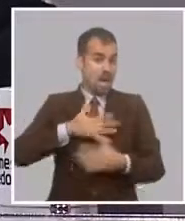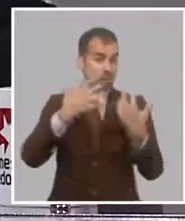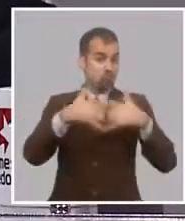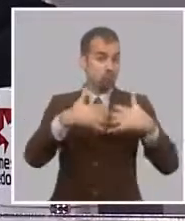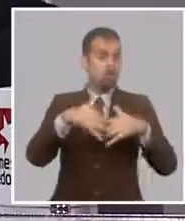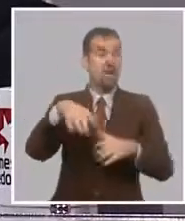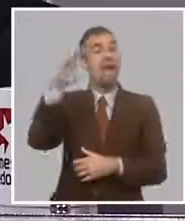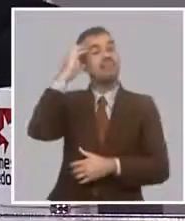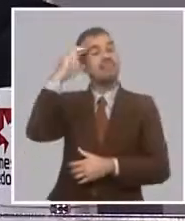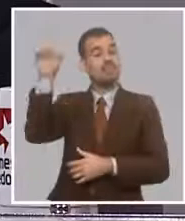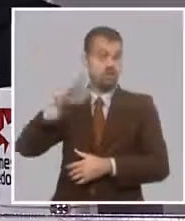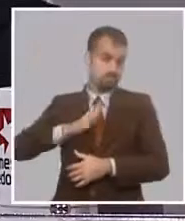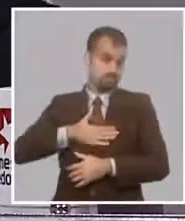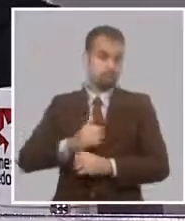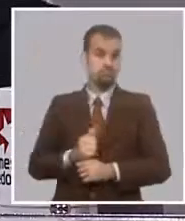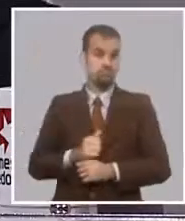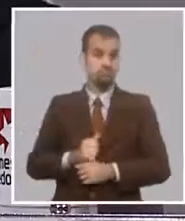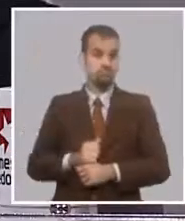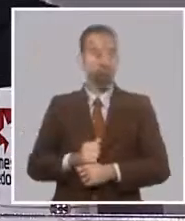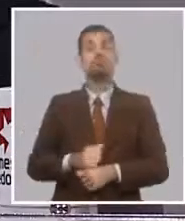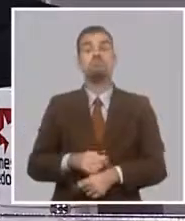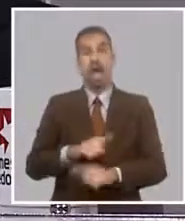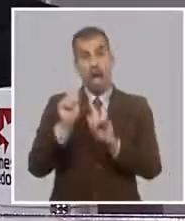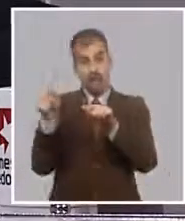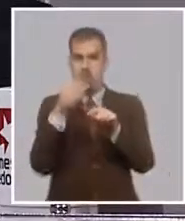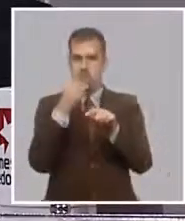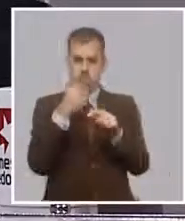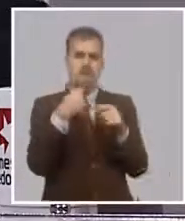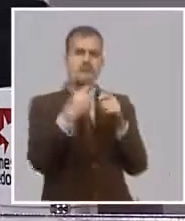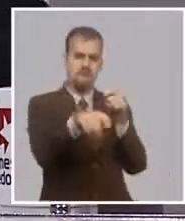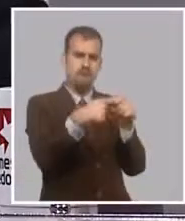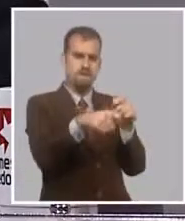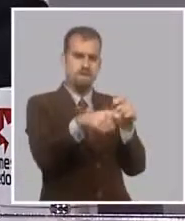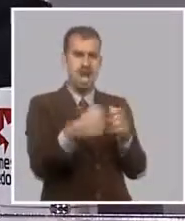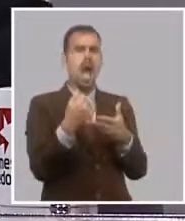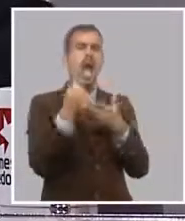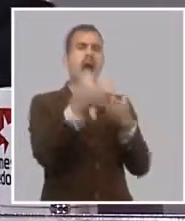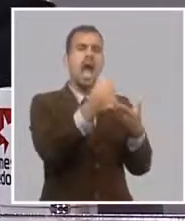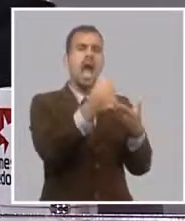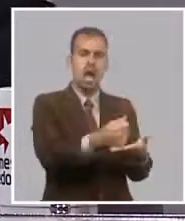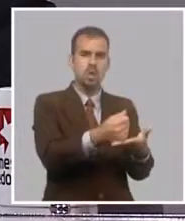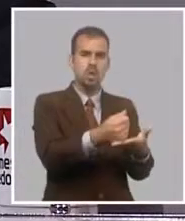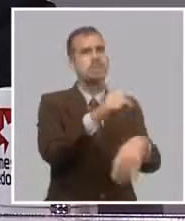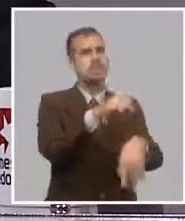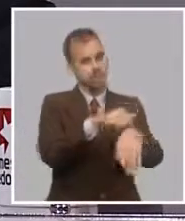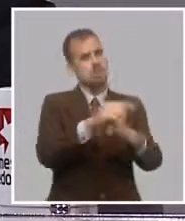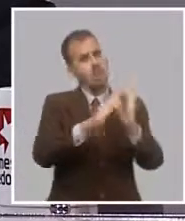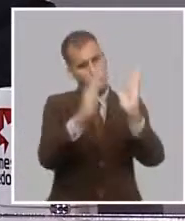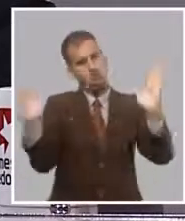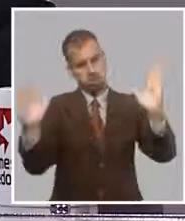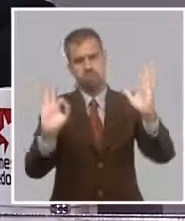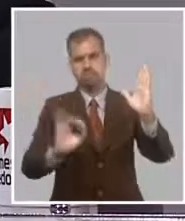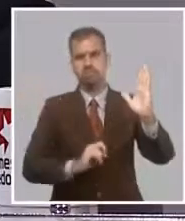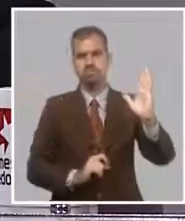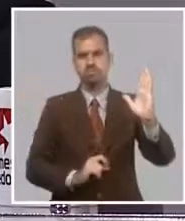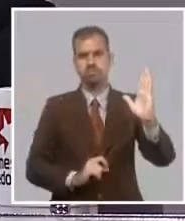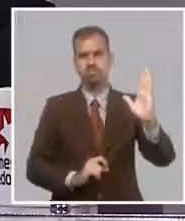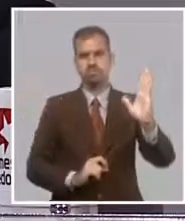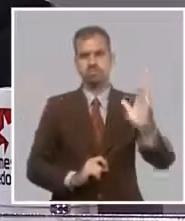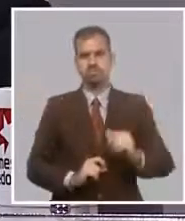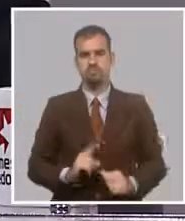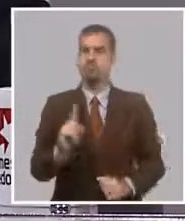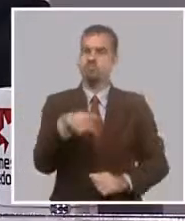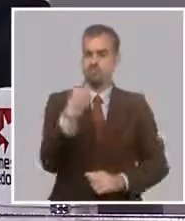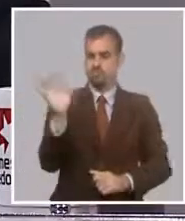captan los bancos, se pueden financiar a largo plazo y con bajas tasas de interés. Los bancos que